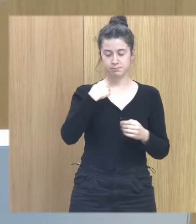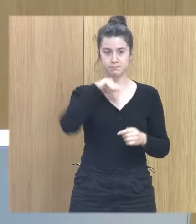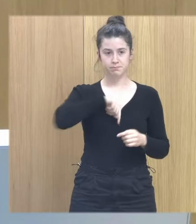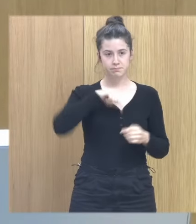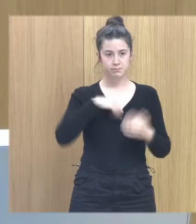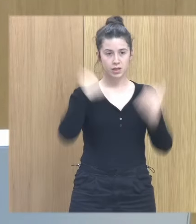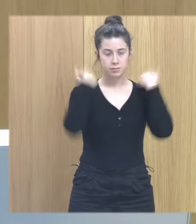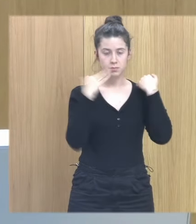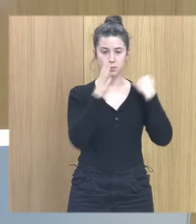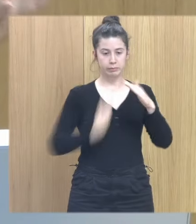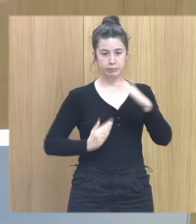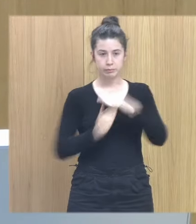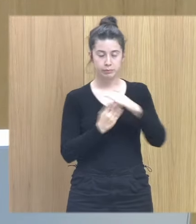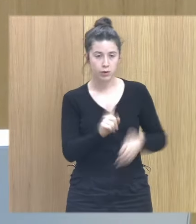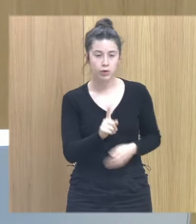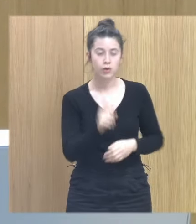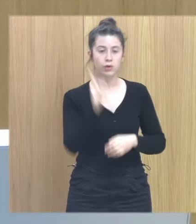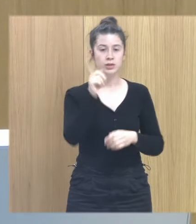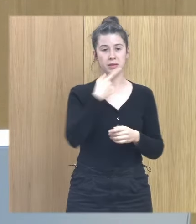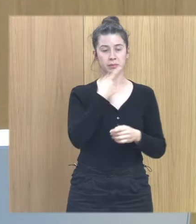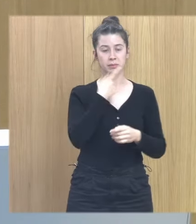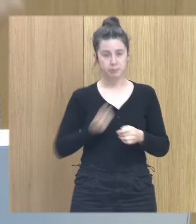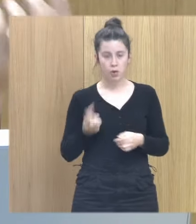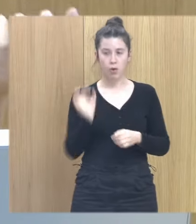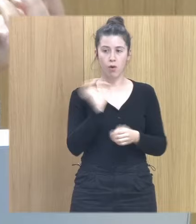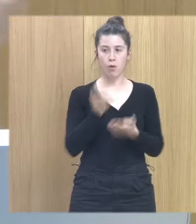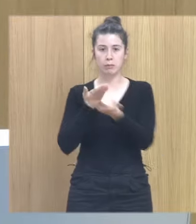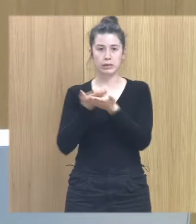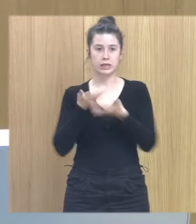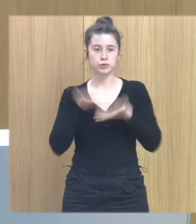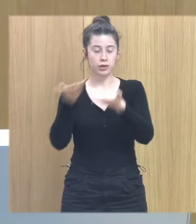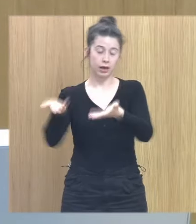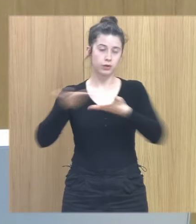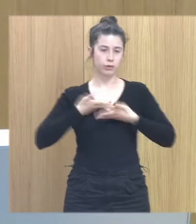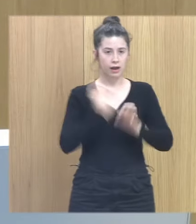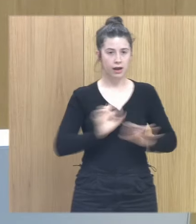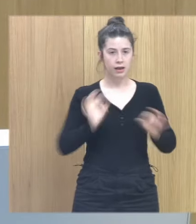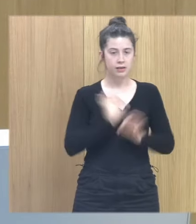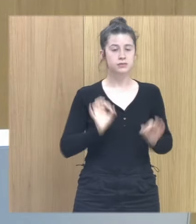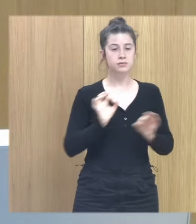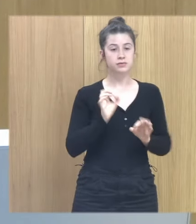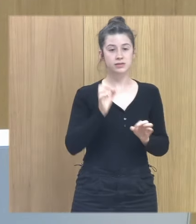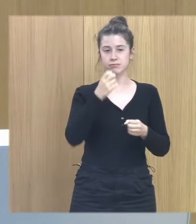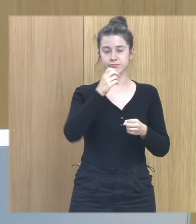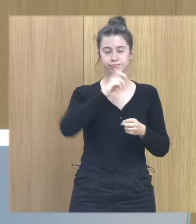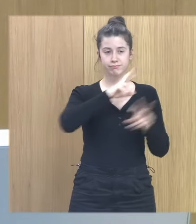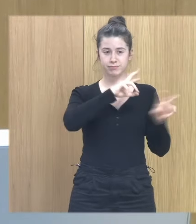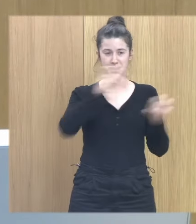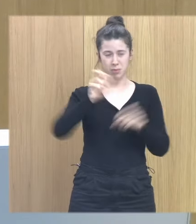parado, de no haber hablado, de no haber dicho, de no haber pedido ayuda, de no haberme quejado, de no haber... Sí, de tantas y tantas cosas